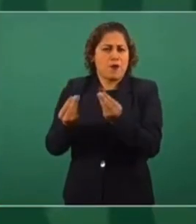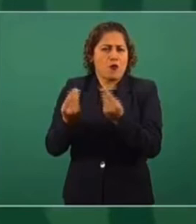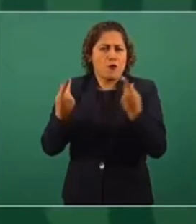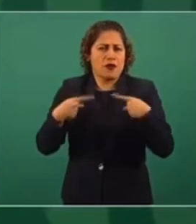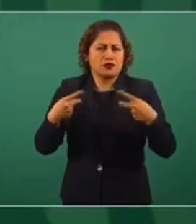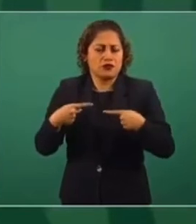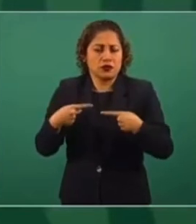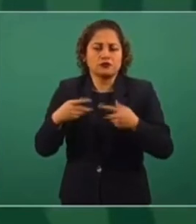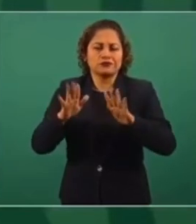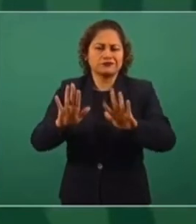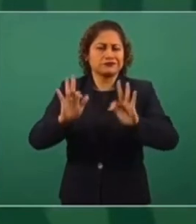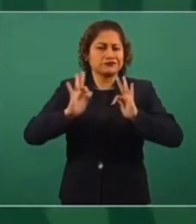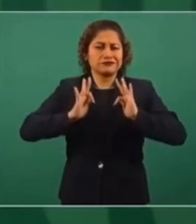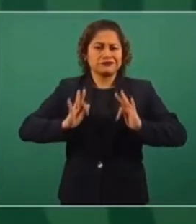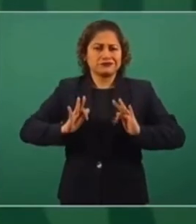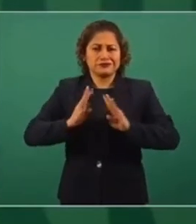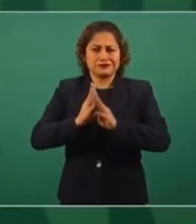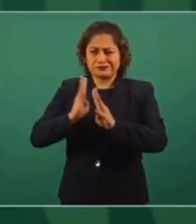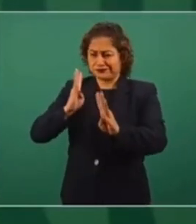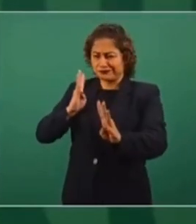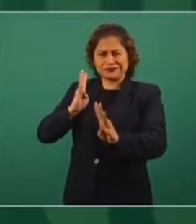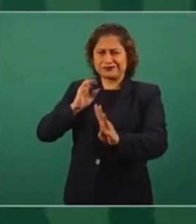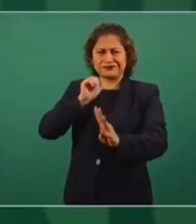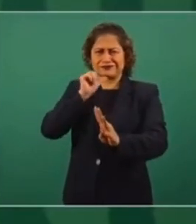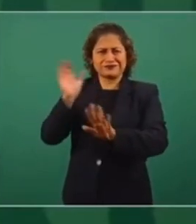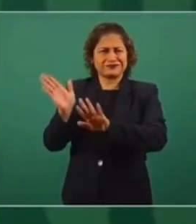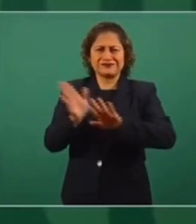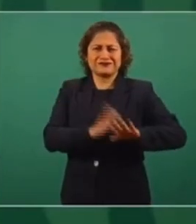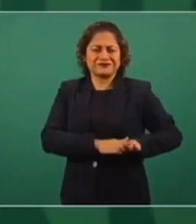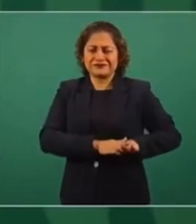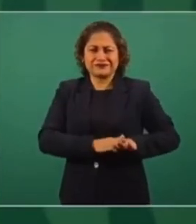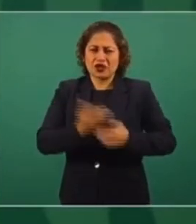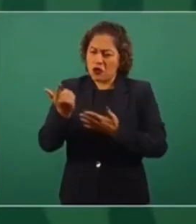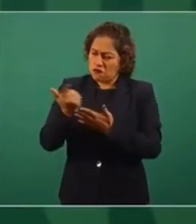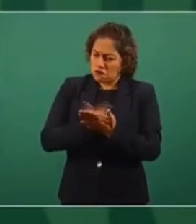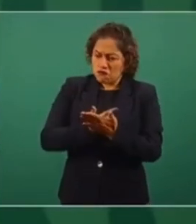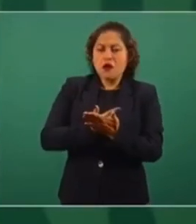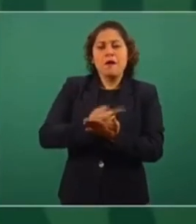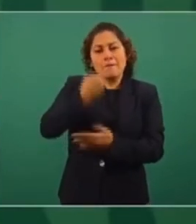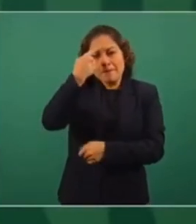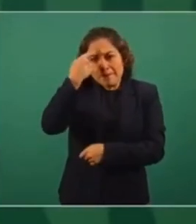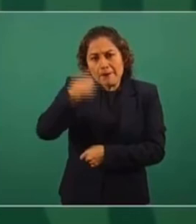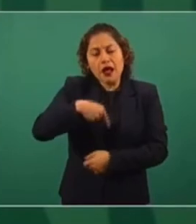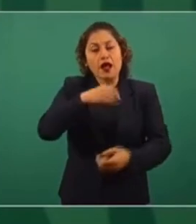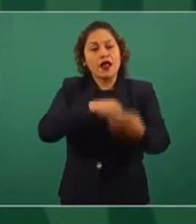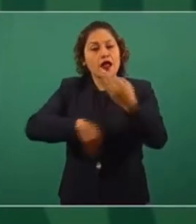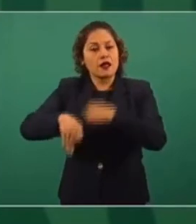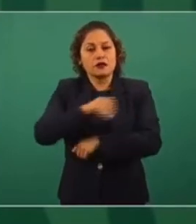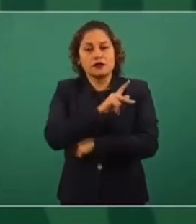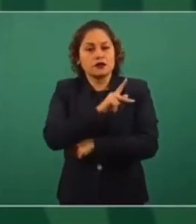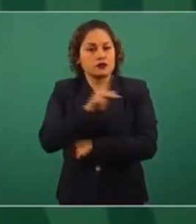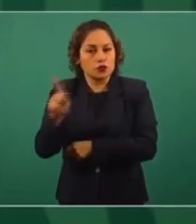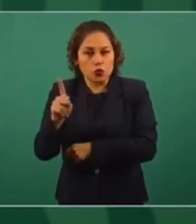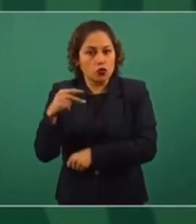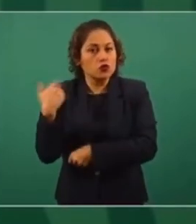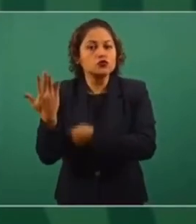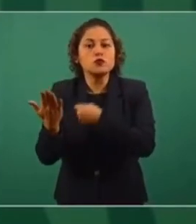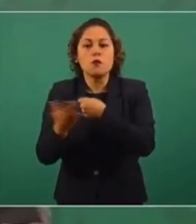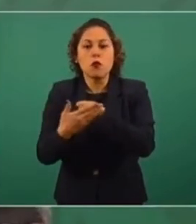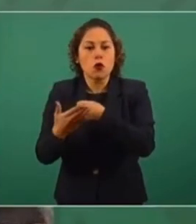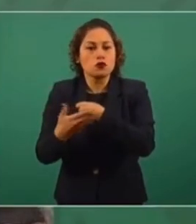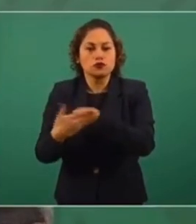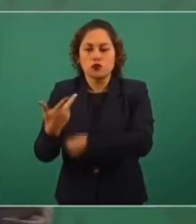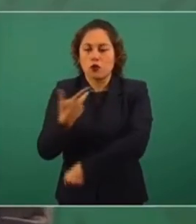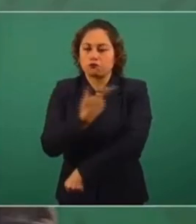vacunados y esto va a ocurrir en el tiempo que sea preciso, que es un tiempo históricamente